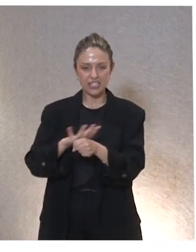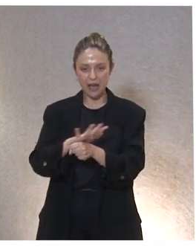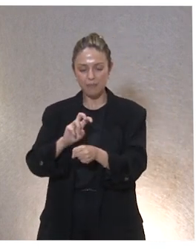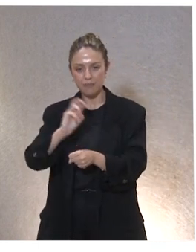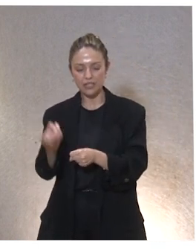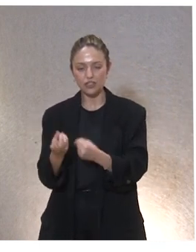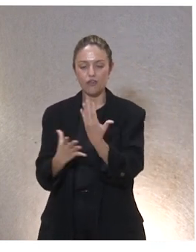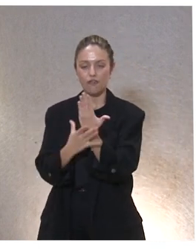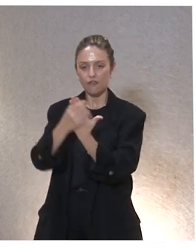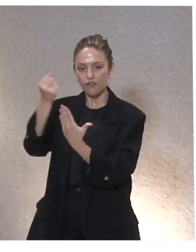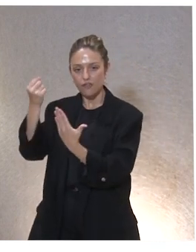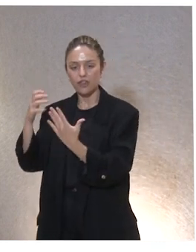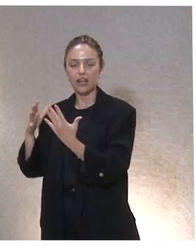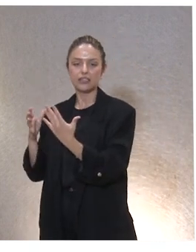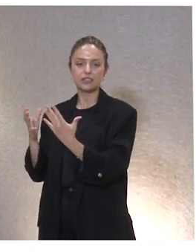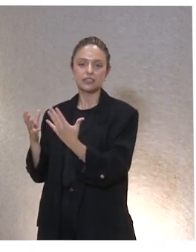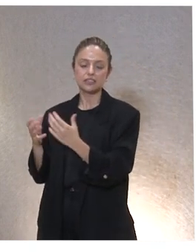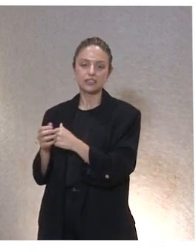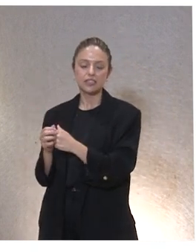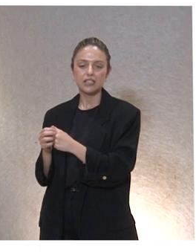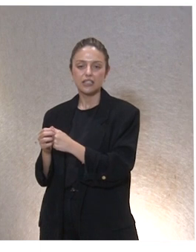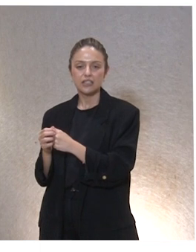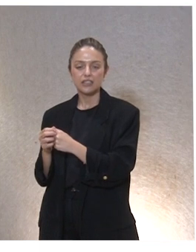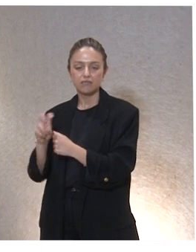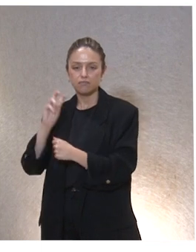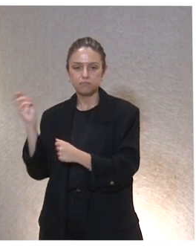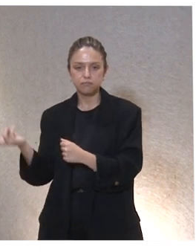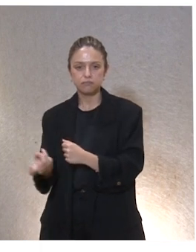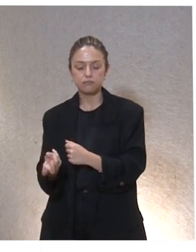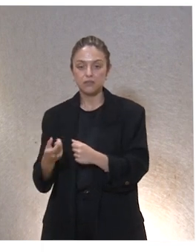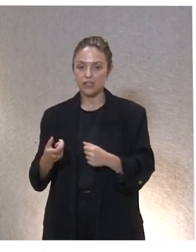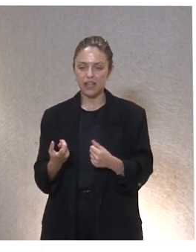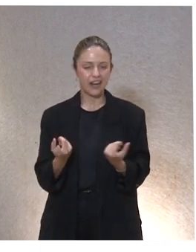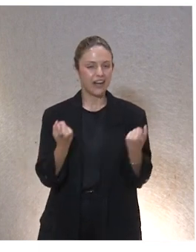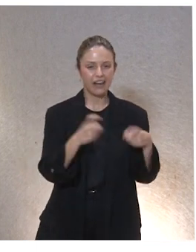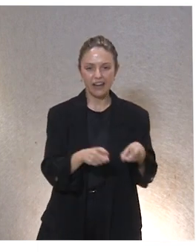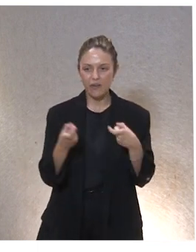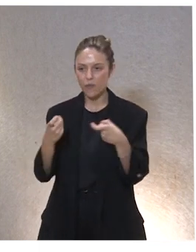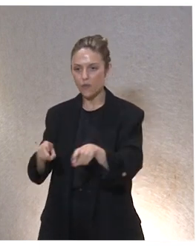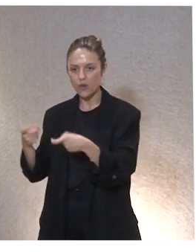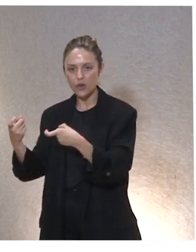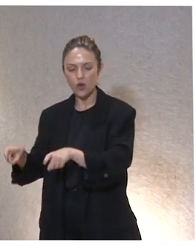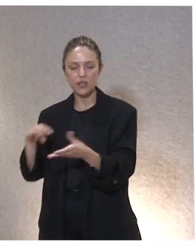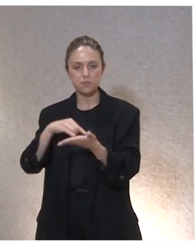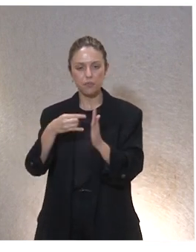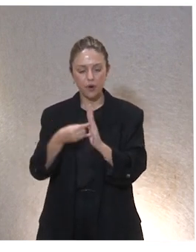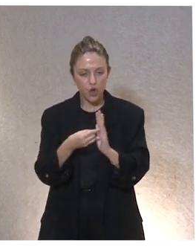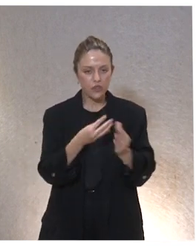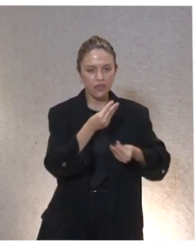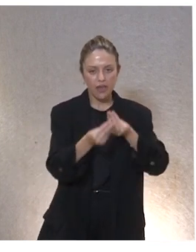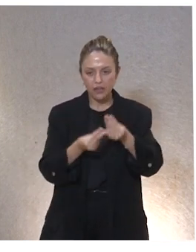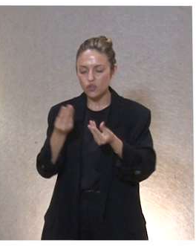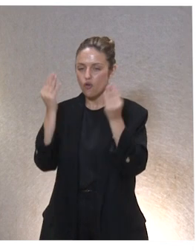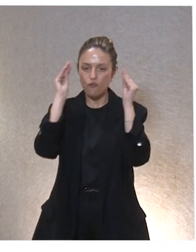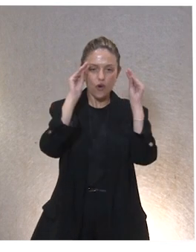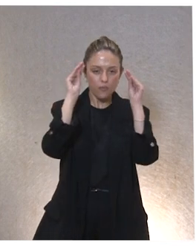federación de las confederaciones llevábamos tiempo haciendo reuniones gestando proyectos formación